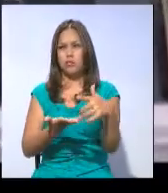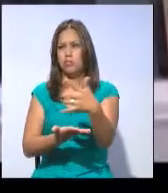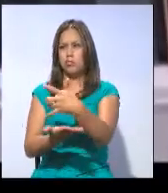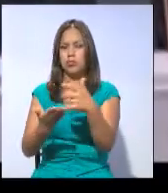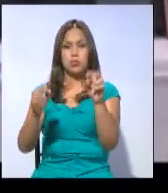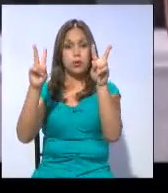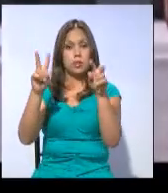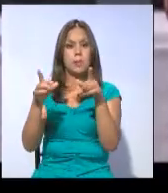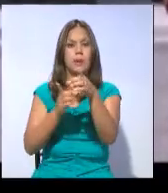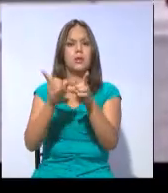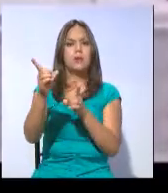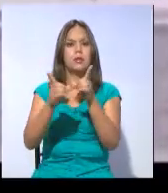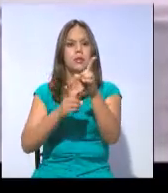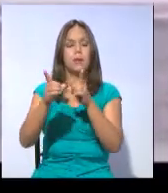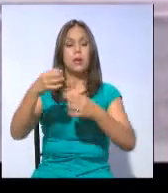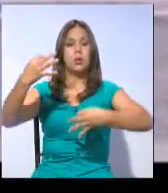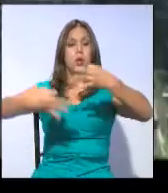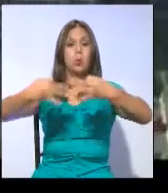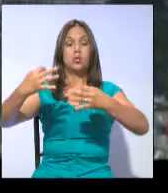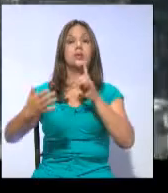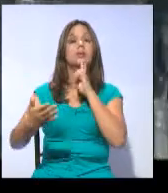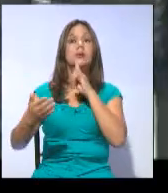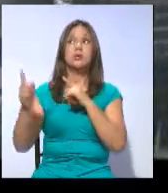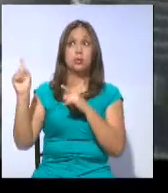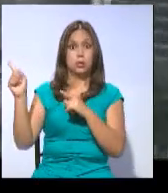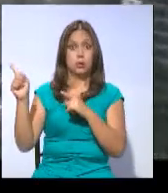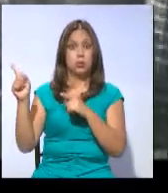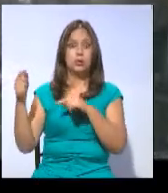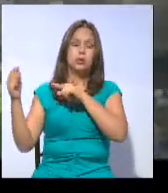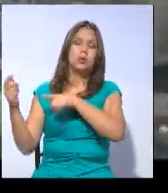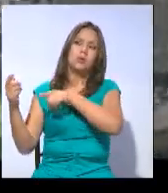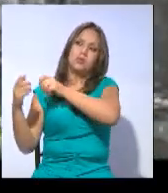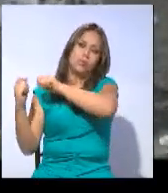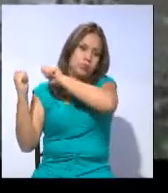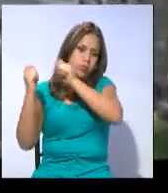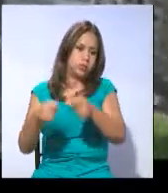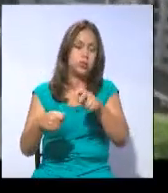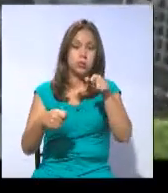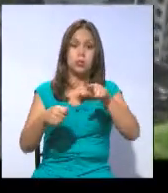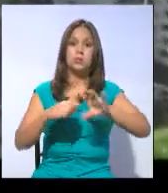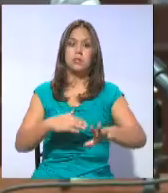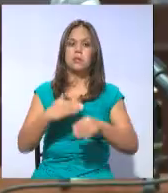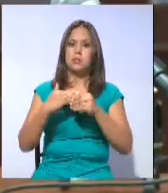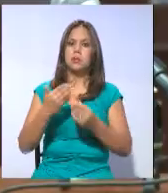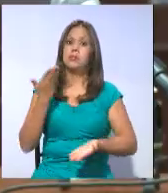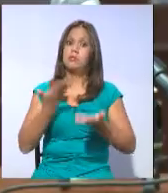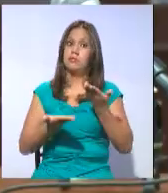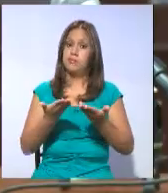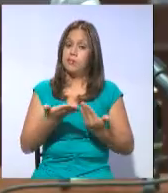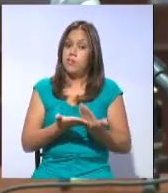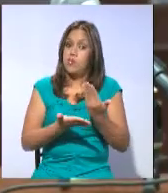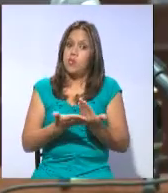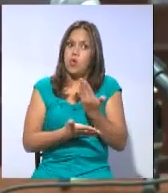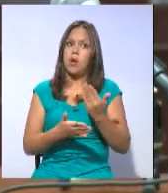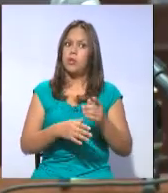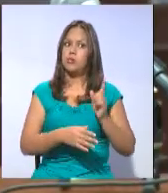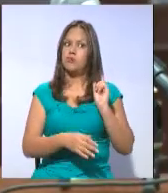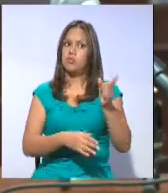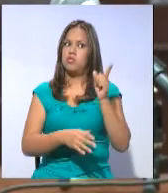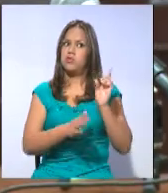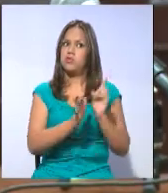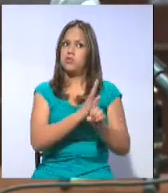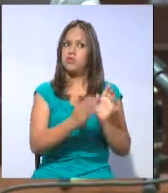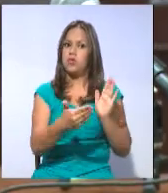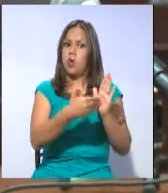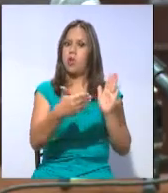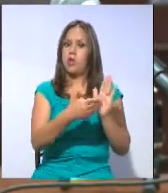parte del Departamento de Justicia de los Estados Unidos, mediante los cuales podrían incorporarse nuevos delitos, son elementos suficientes para